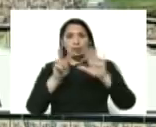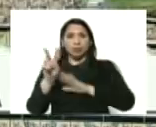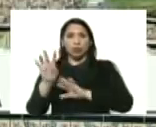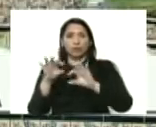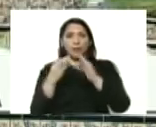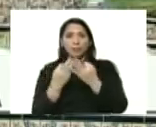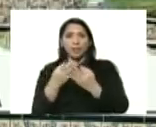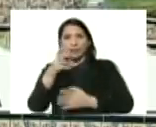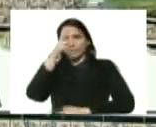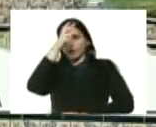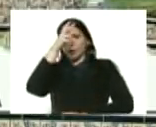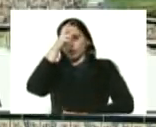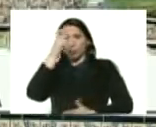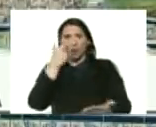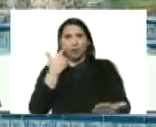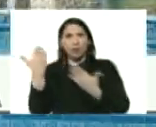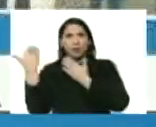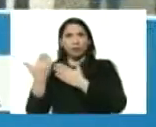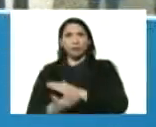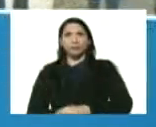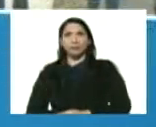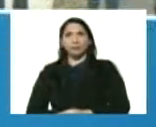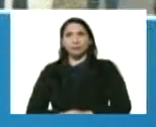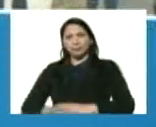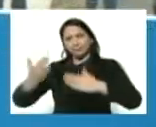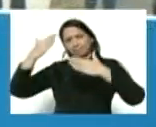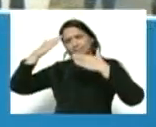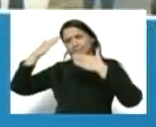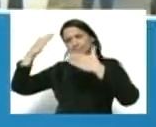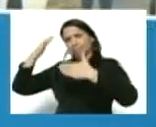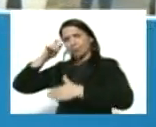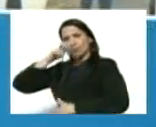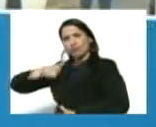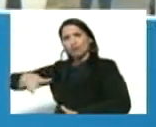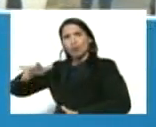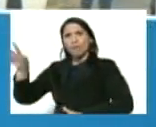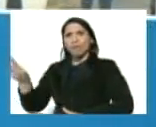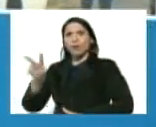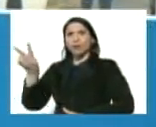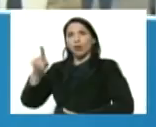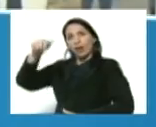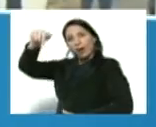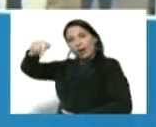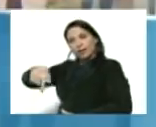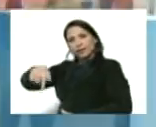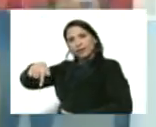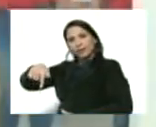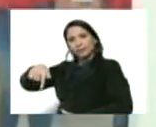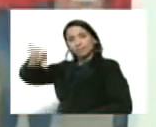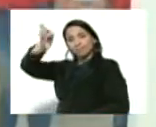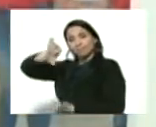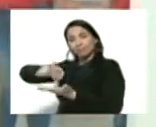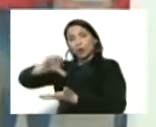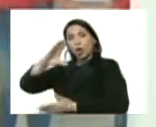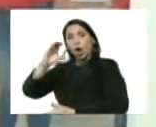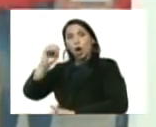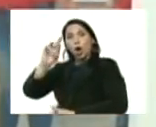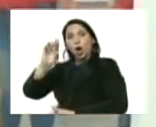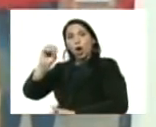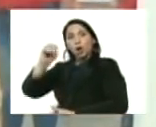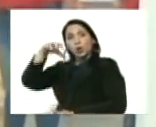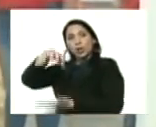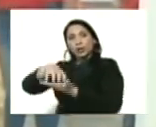adelante Víctor. Un saludo al pueblo de Venezuela, desde aquí, desde la ciudad de Coro, del estado